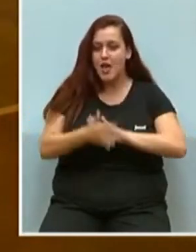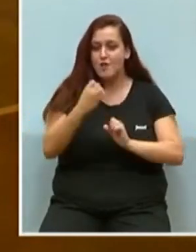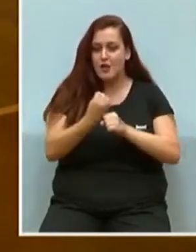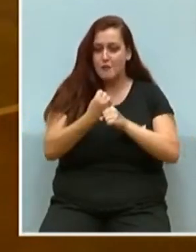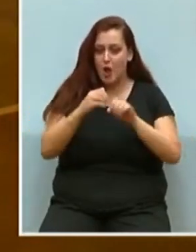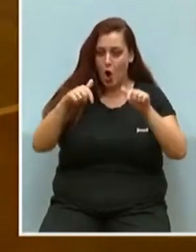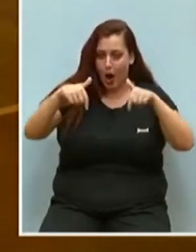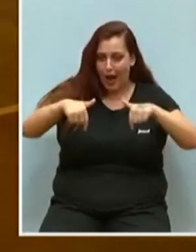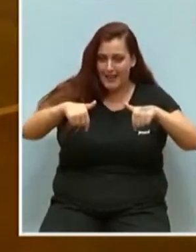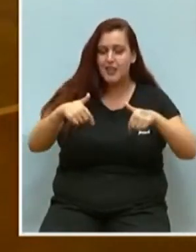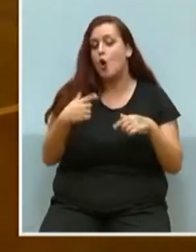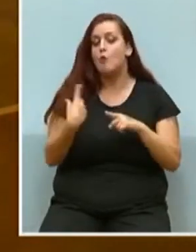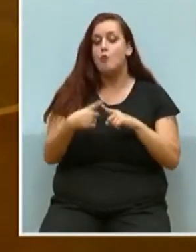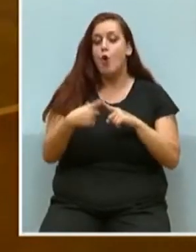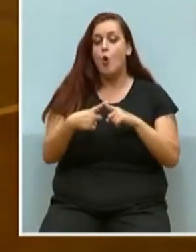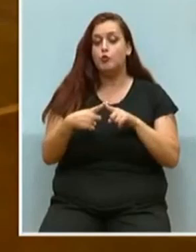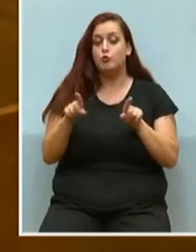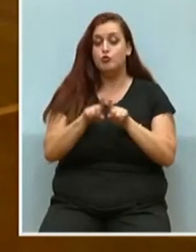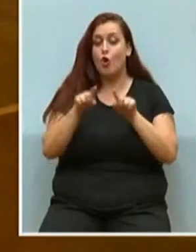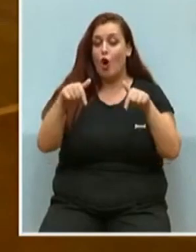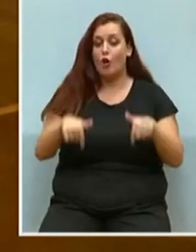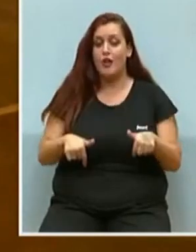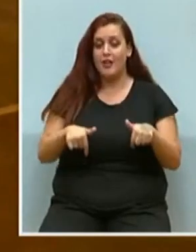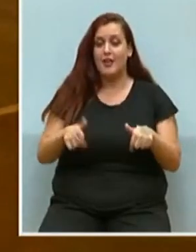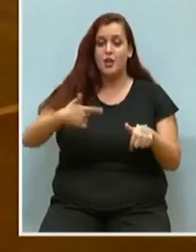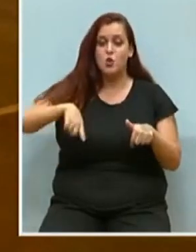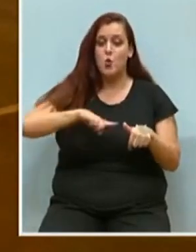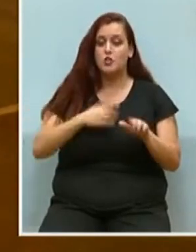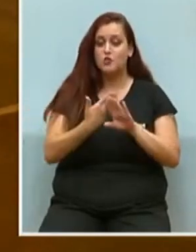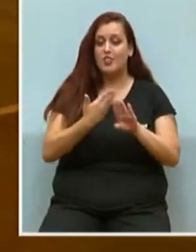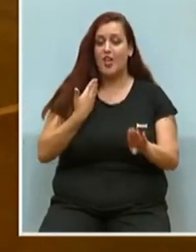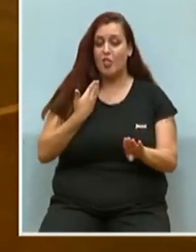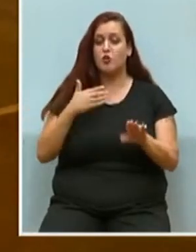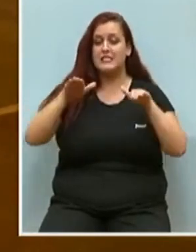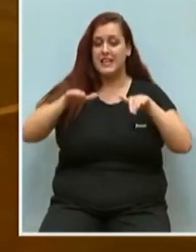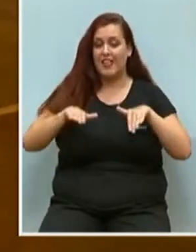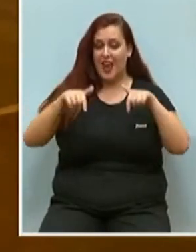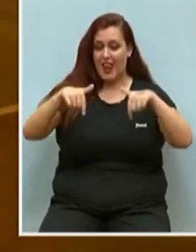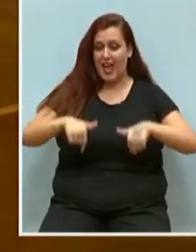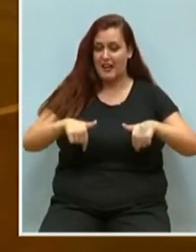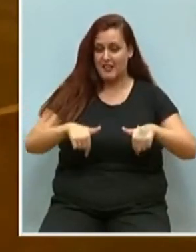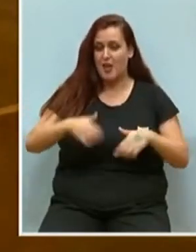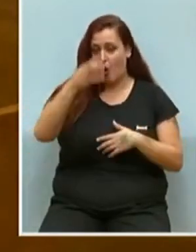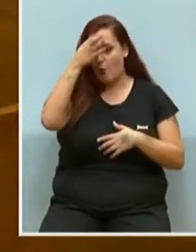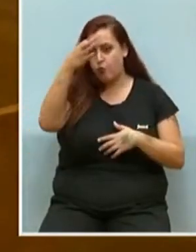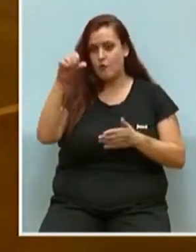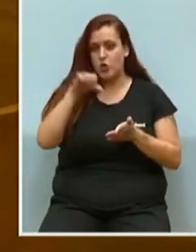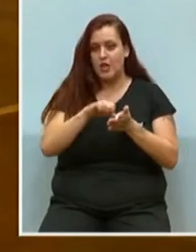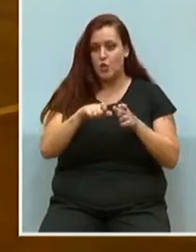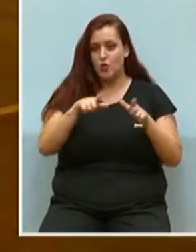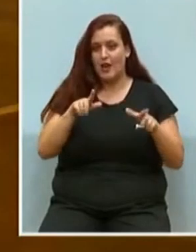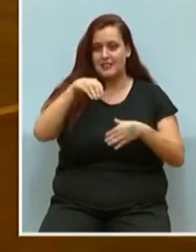crean aquí, los productos seguirán siendo de aquí y nuestros vecinos se quedarán aquí, aquí, en los pueblos y ciudades de la